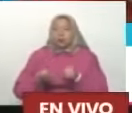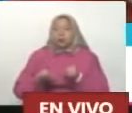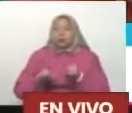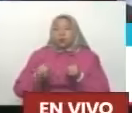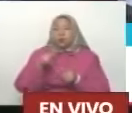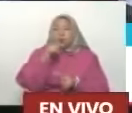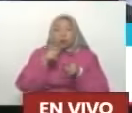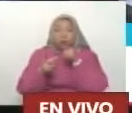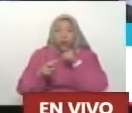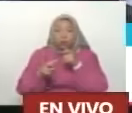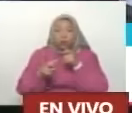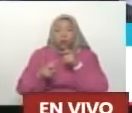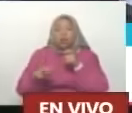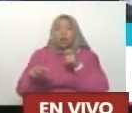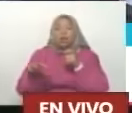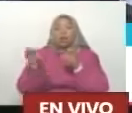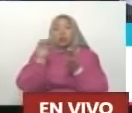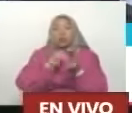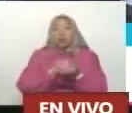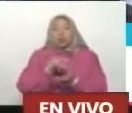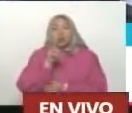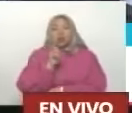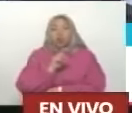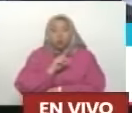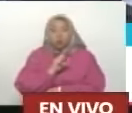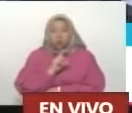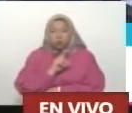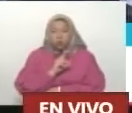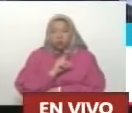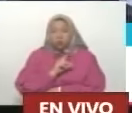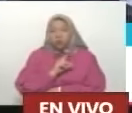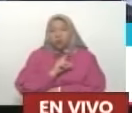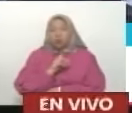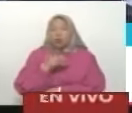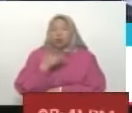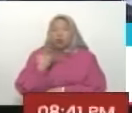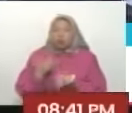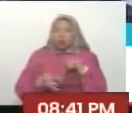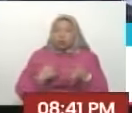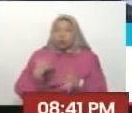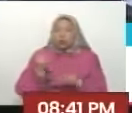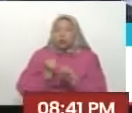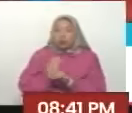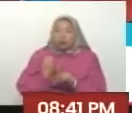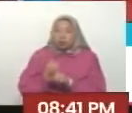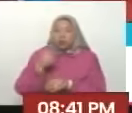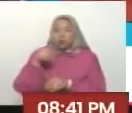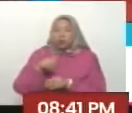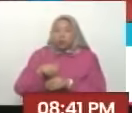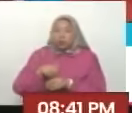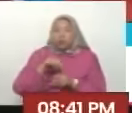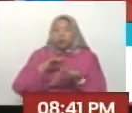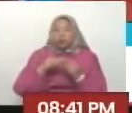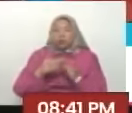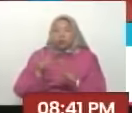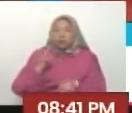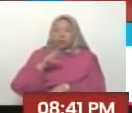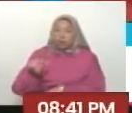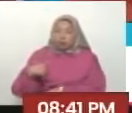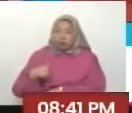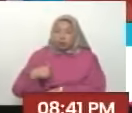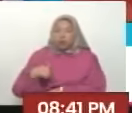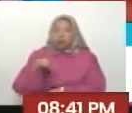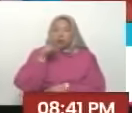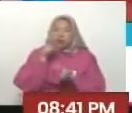que la consulta Sea periódica Segundo De que No solamente Que para esta consulta De los centros electorales De venir a las comunas Es que para todas Las